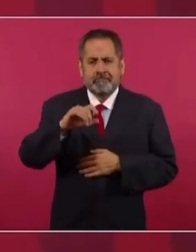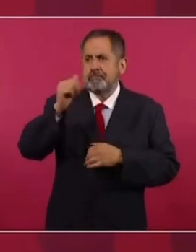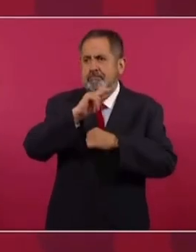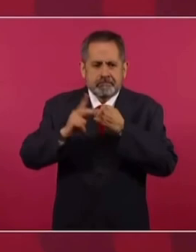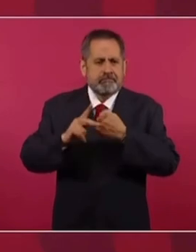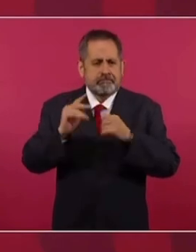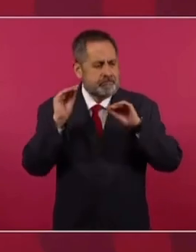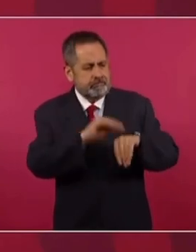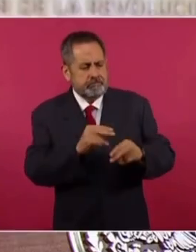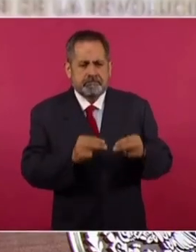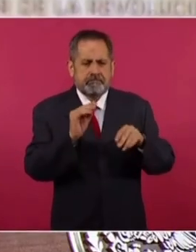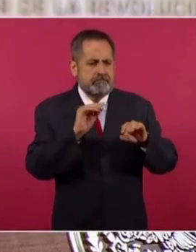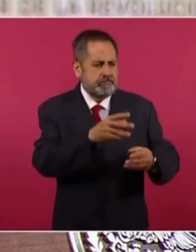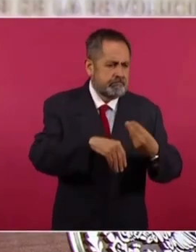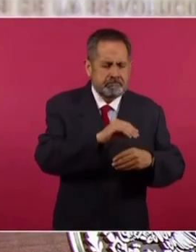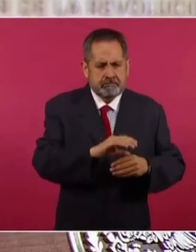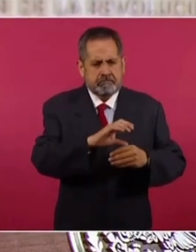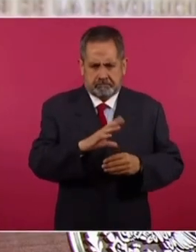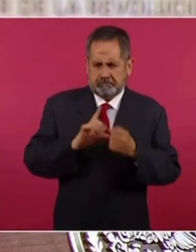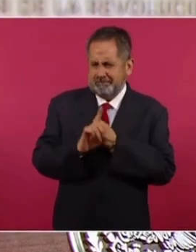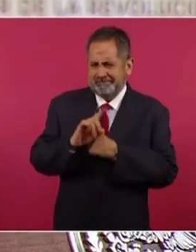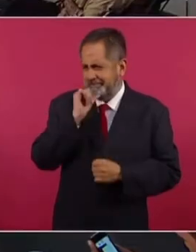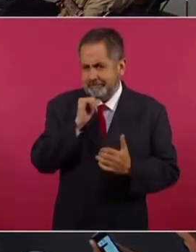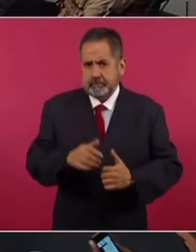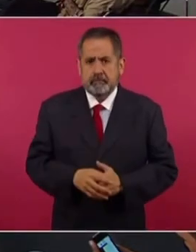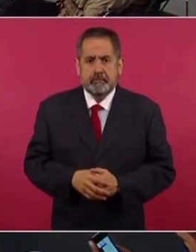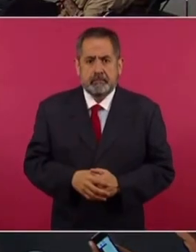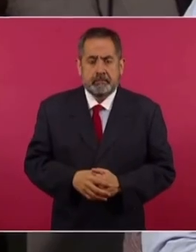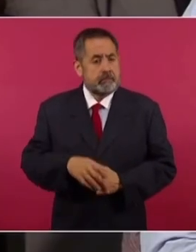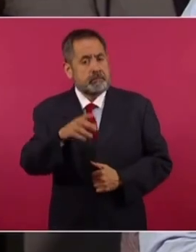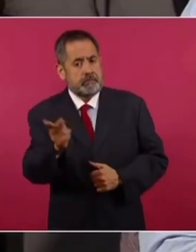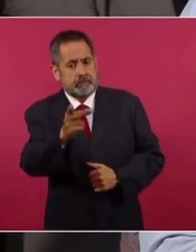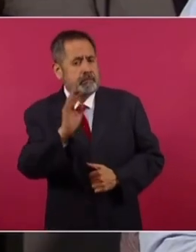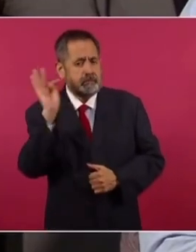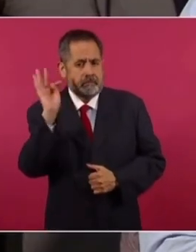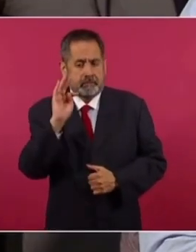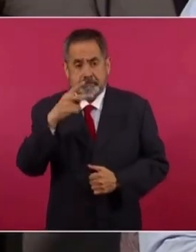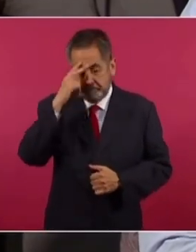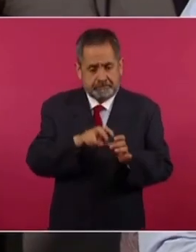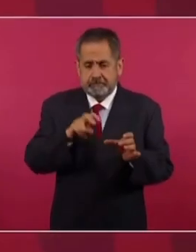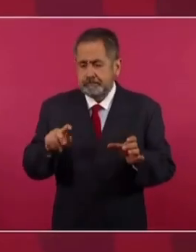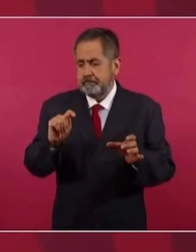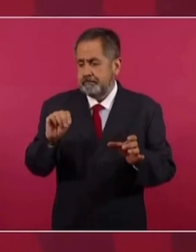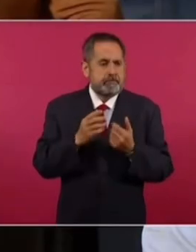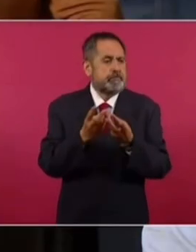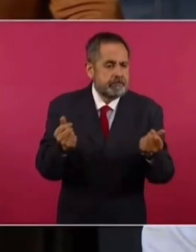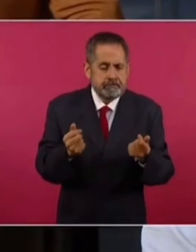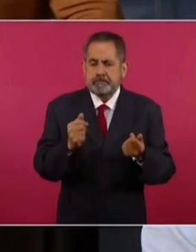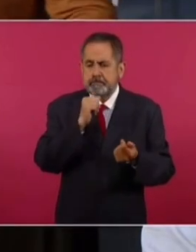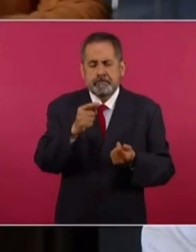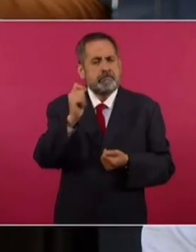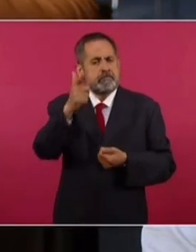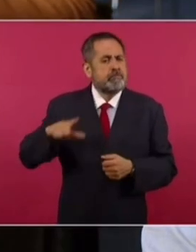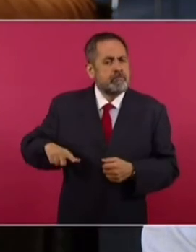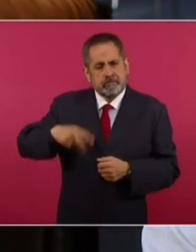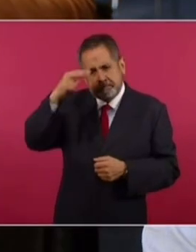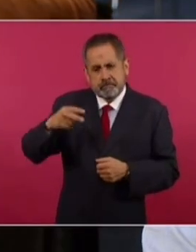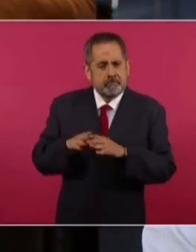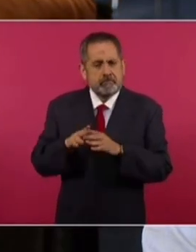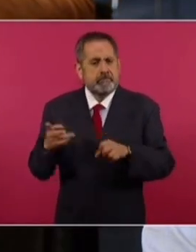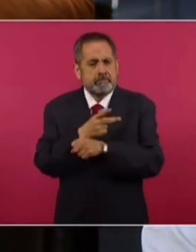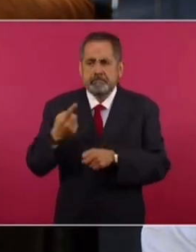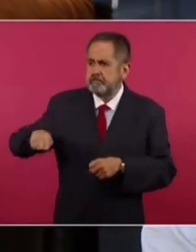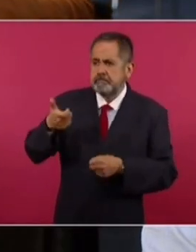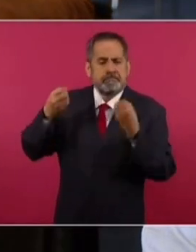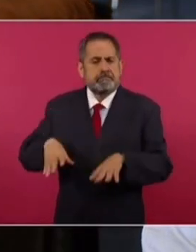llegando, las relaciones se mantienen, no hay ningún problema. Es una posibilidad real que México pueda salirse del T-MEC. Eso es lo que quisiera la reforma. ¿Tiene medido el gobierno el